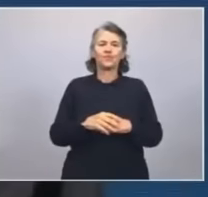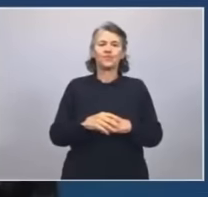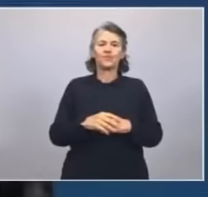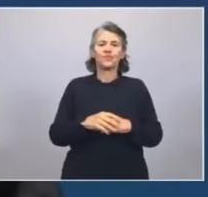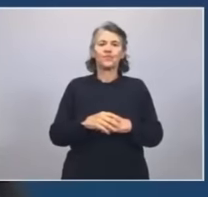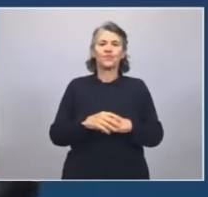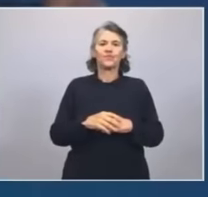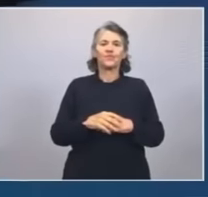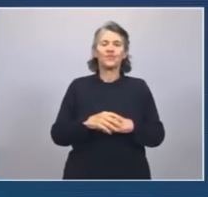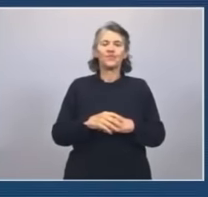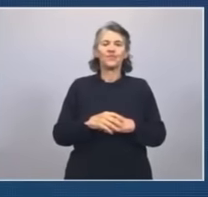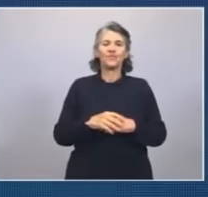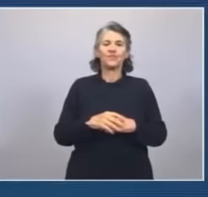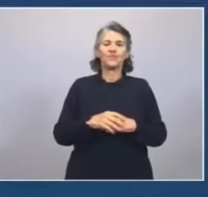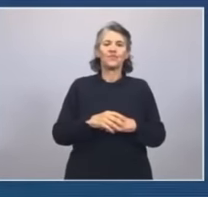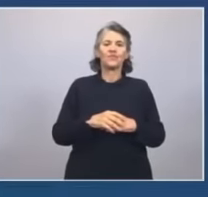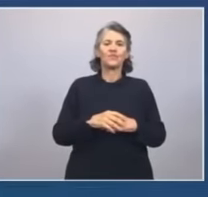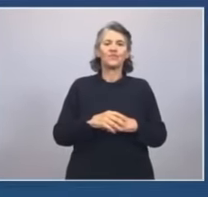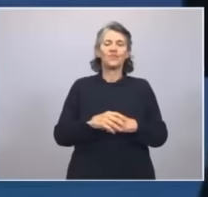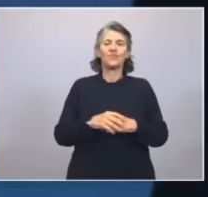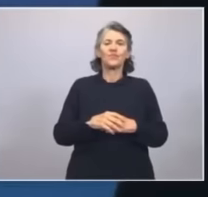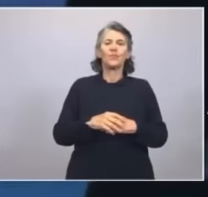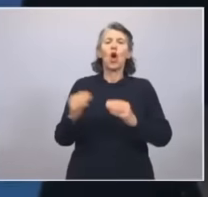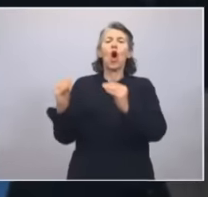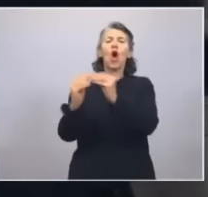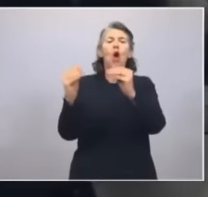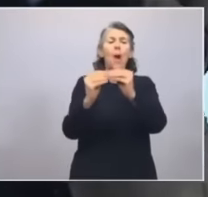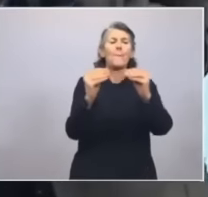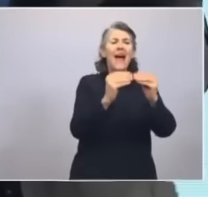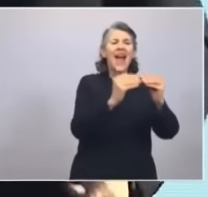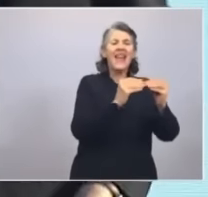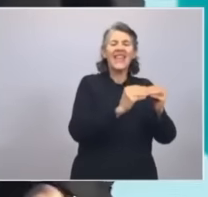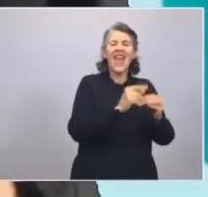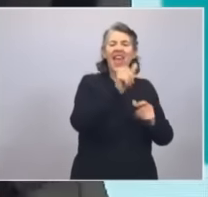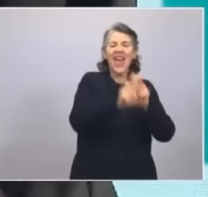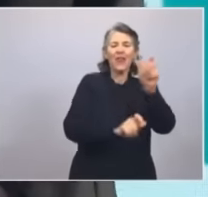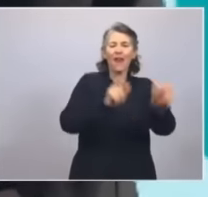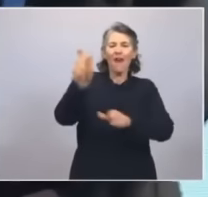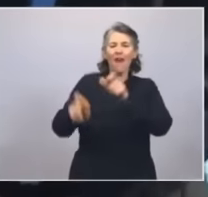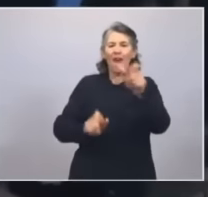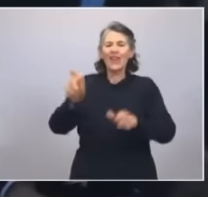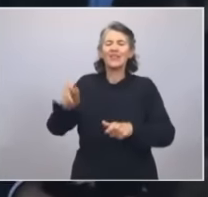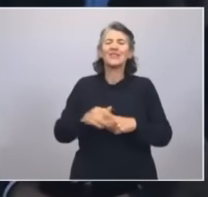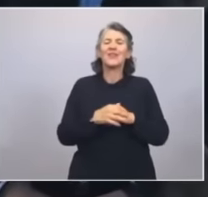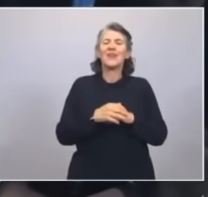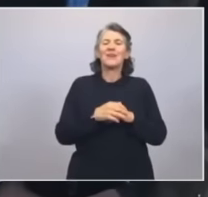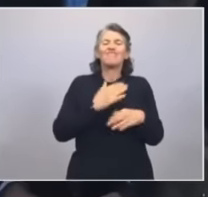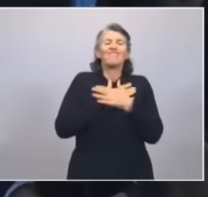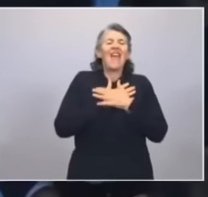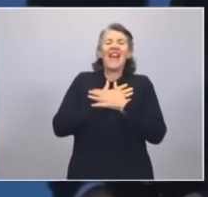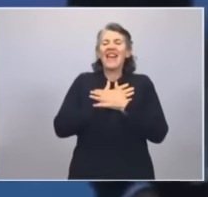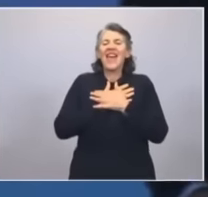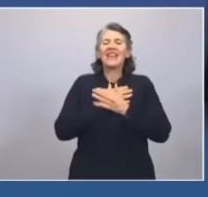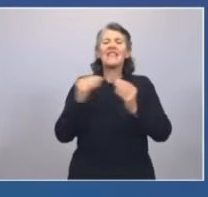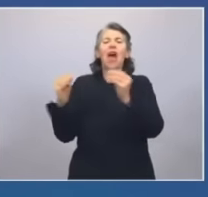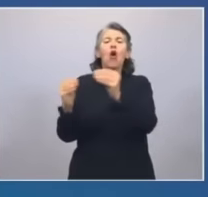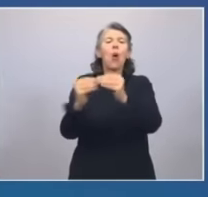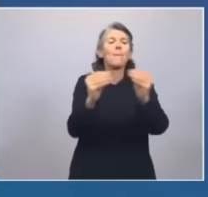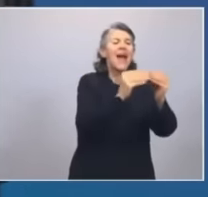Queridos compañeros, queridas compañeras,